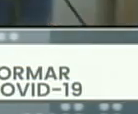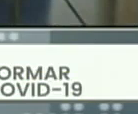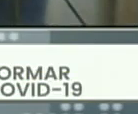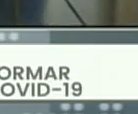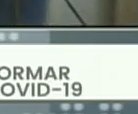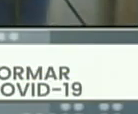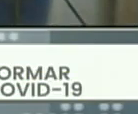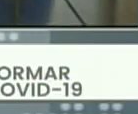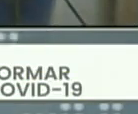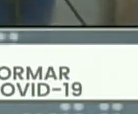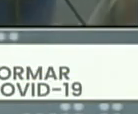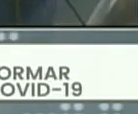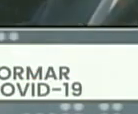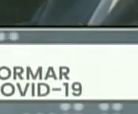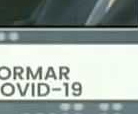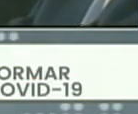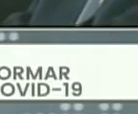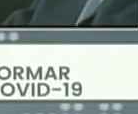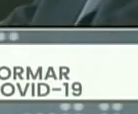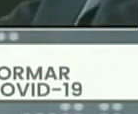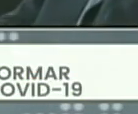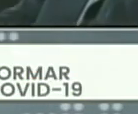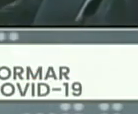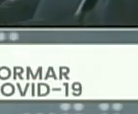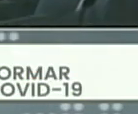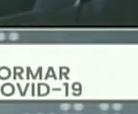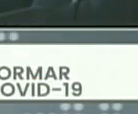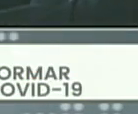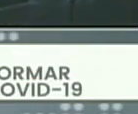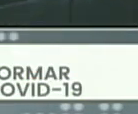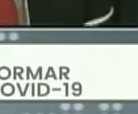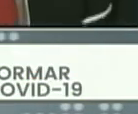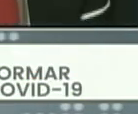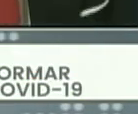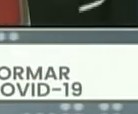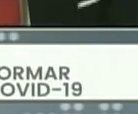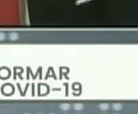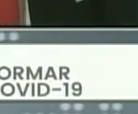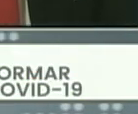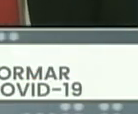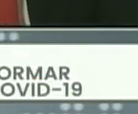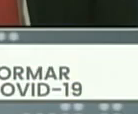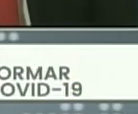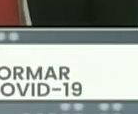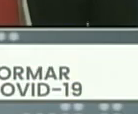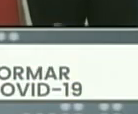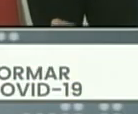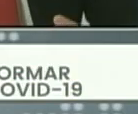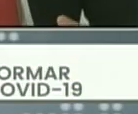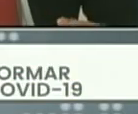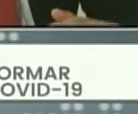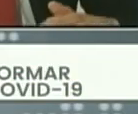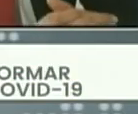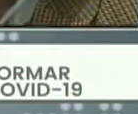recorrimos toda Caracas y la cuarentena bueno en la noche la cuarentena siempre es 100% 100%